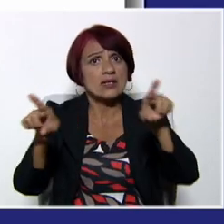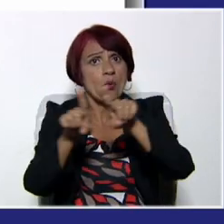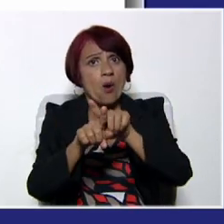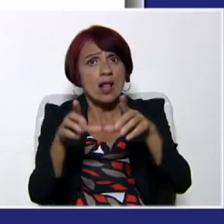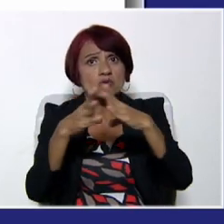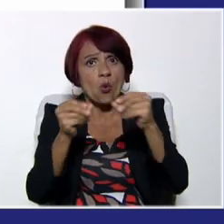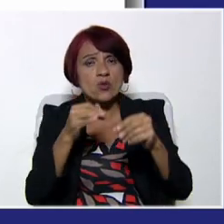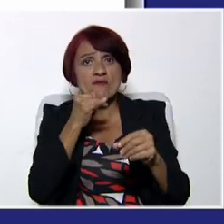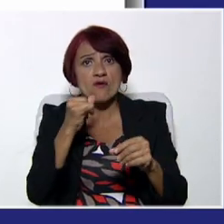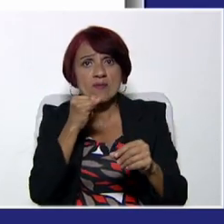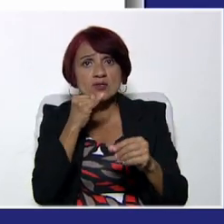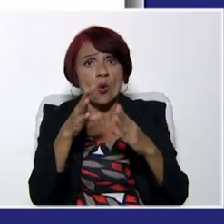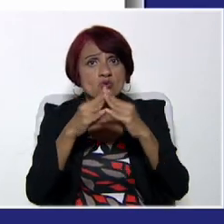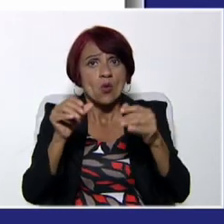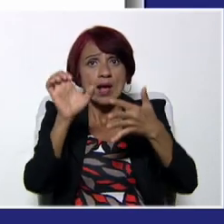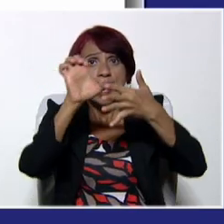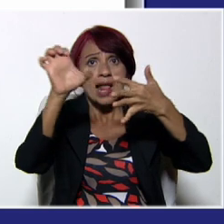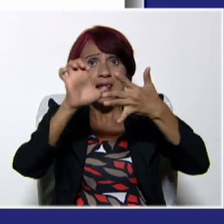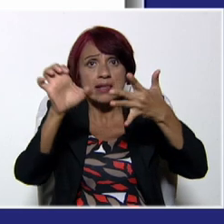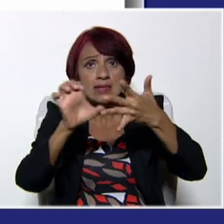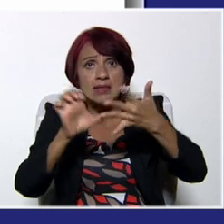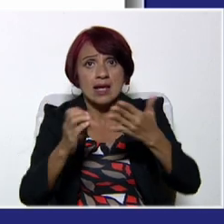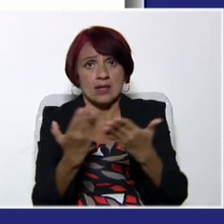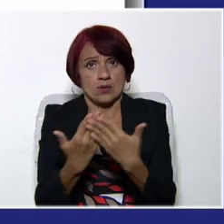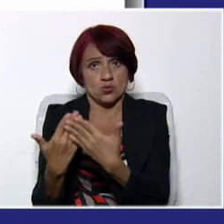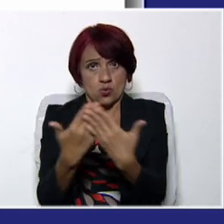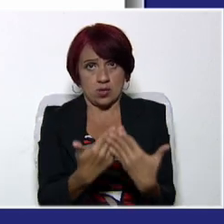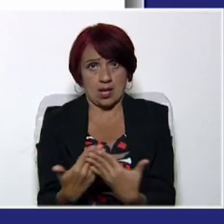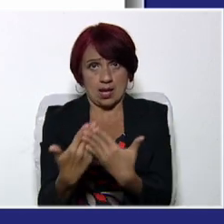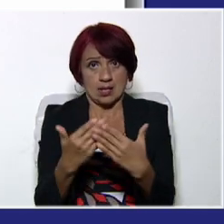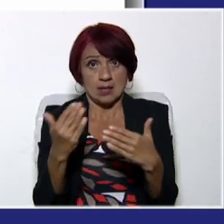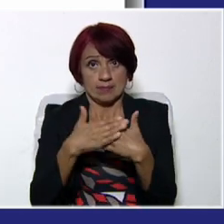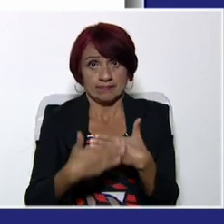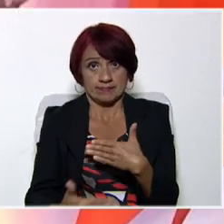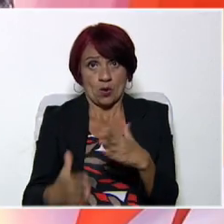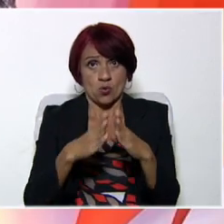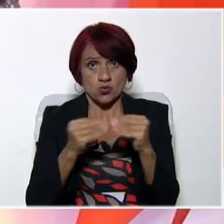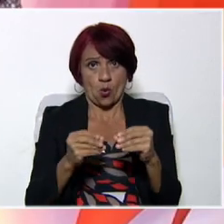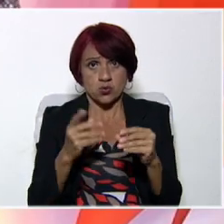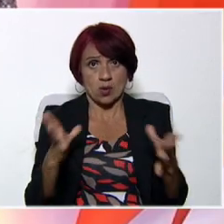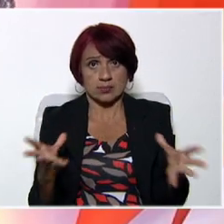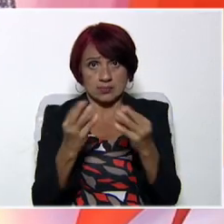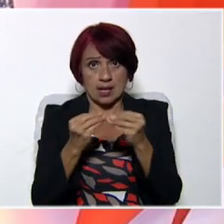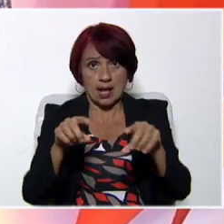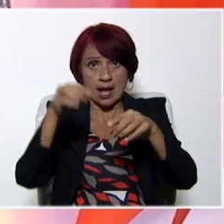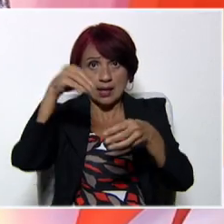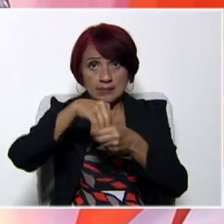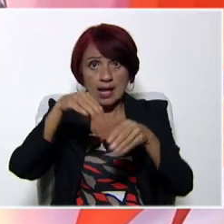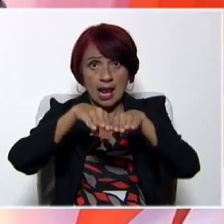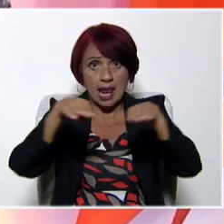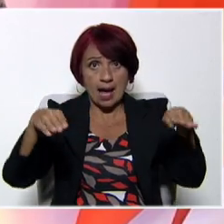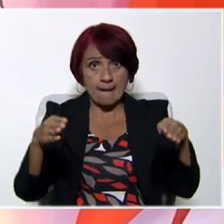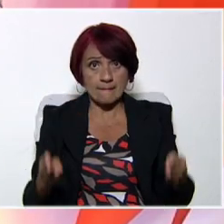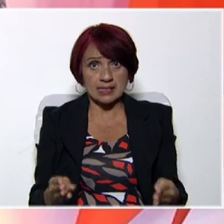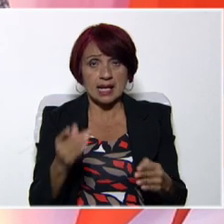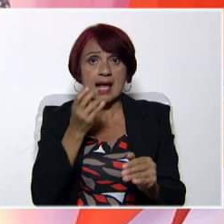sobre cada elemento que vamos a estudiar. Más adelante, cuando me acompañen a la mesa, vamos a ver el ejemplo de un